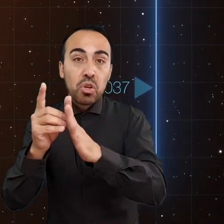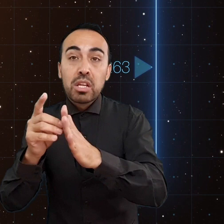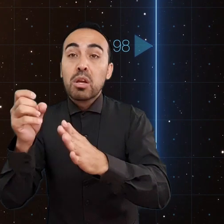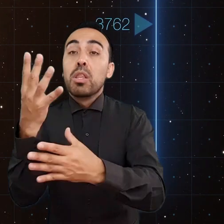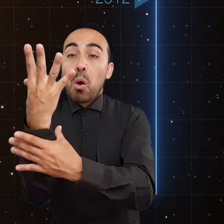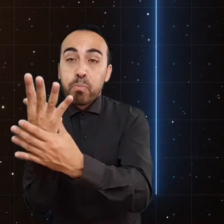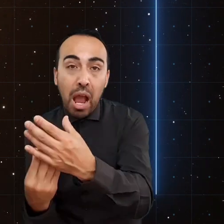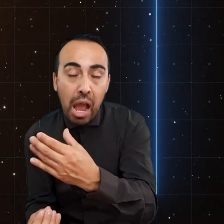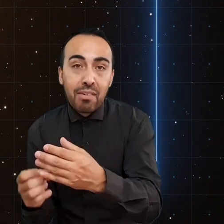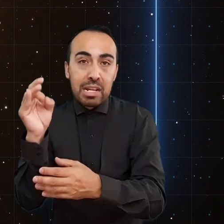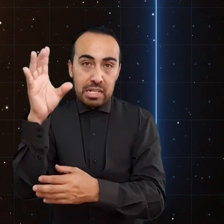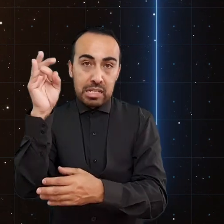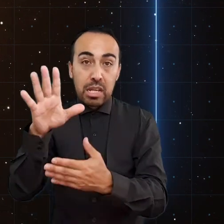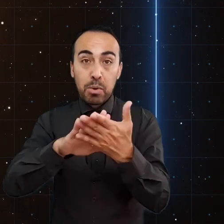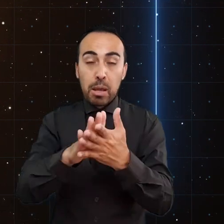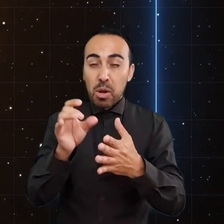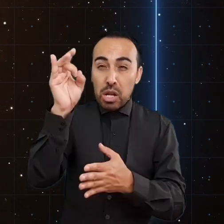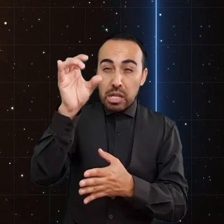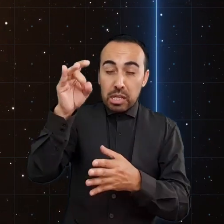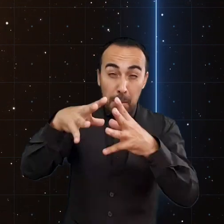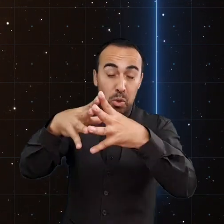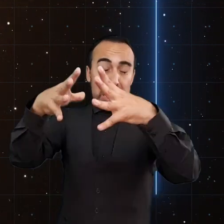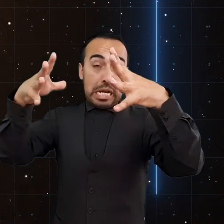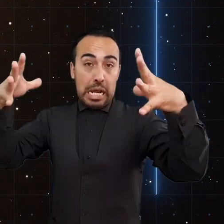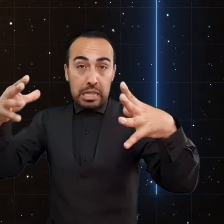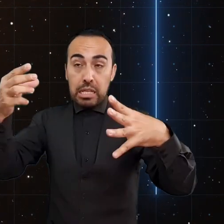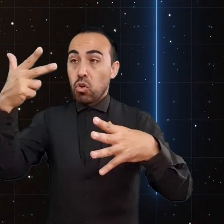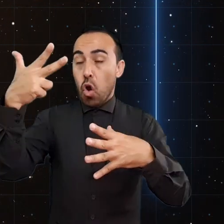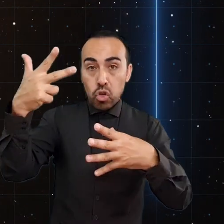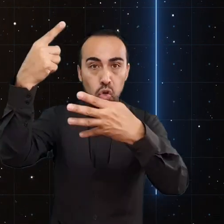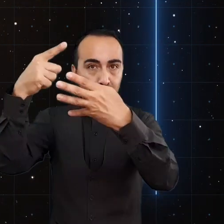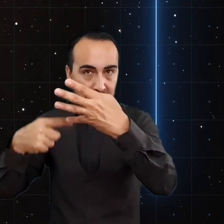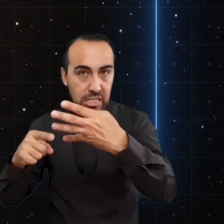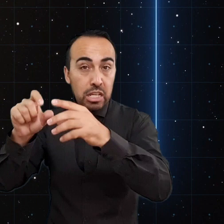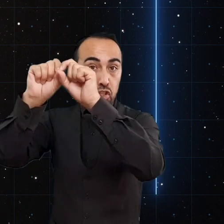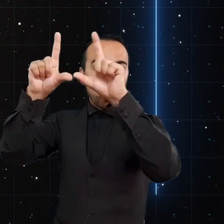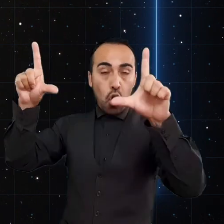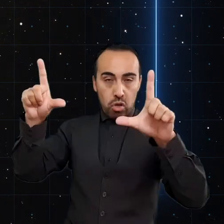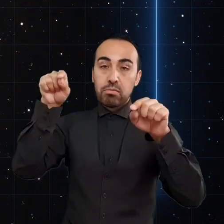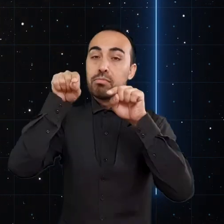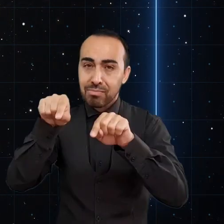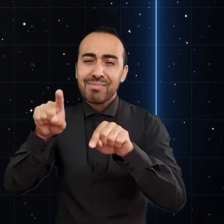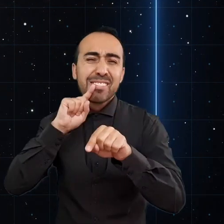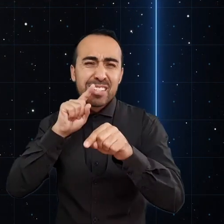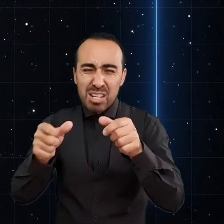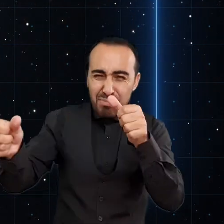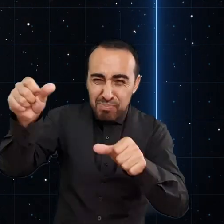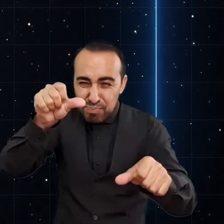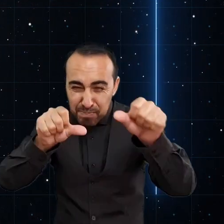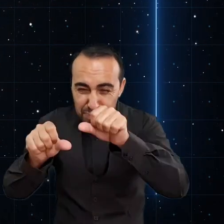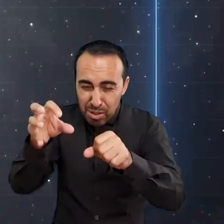8 masas solares culminan los ciclos de reacciones nucleares con la producción de elementos del grupo del hierro.